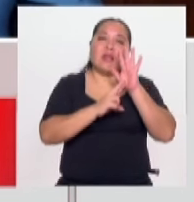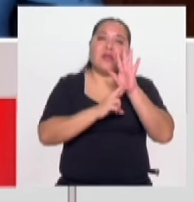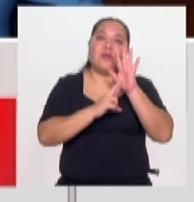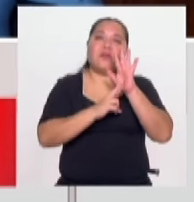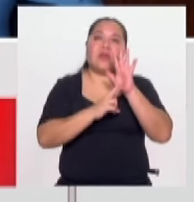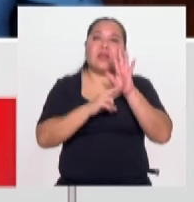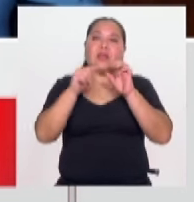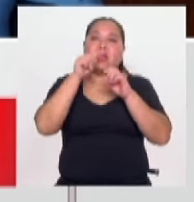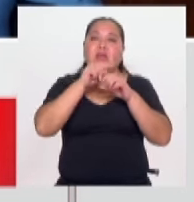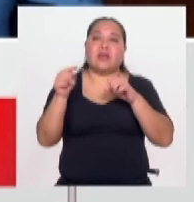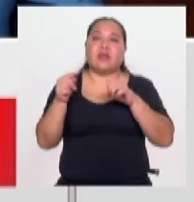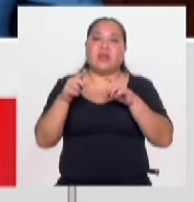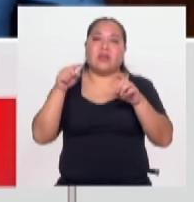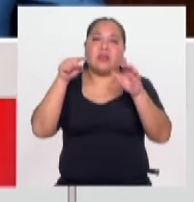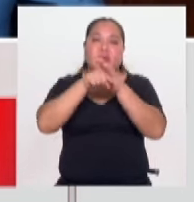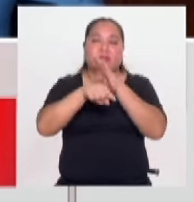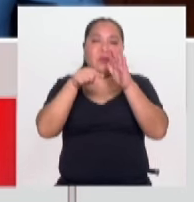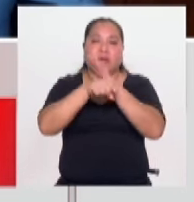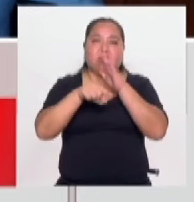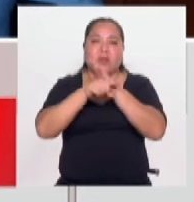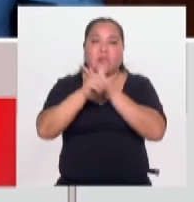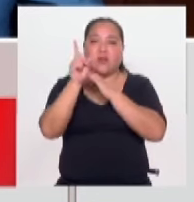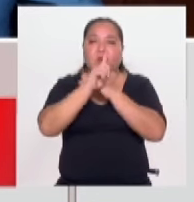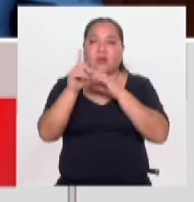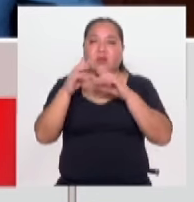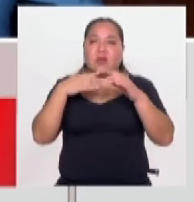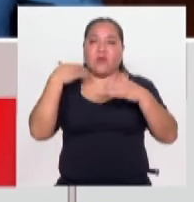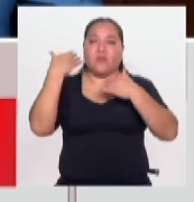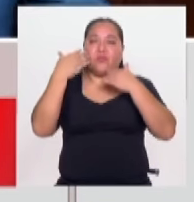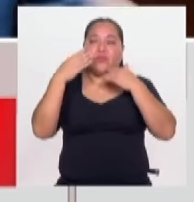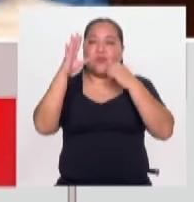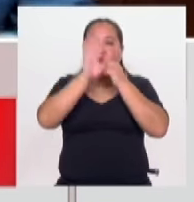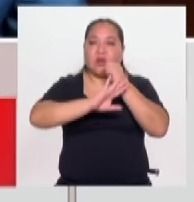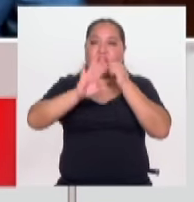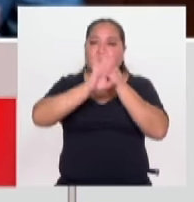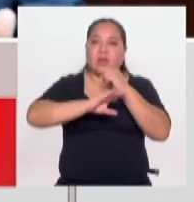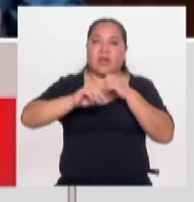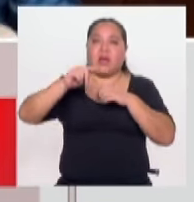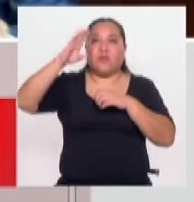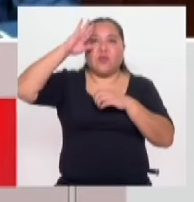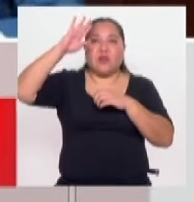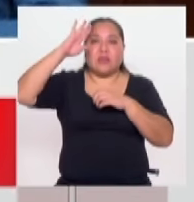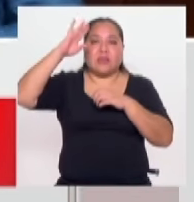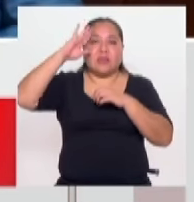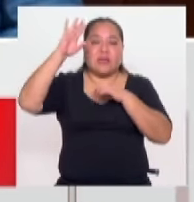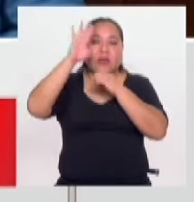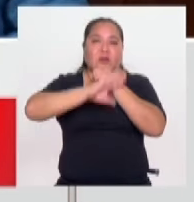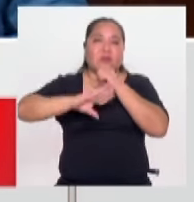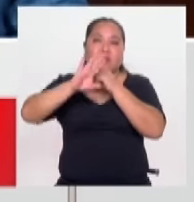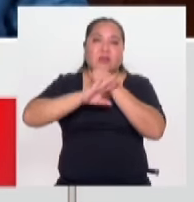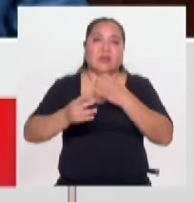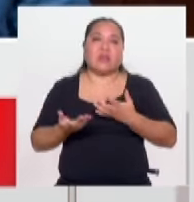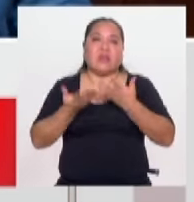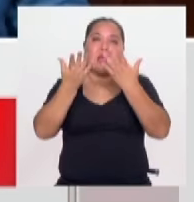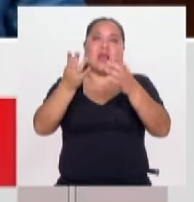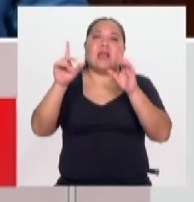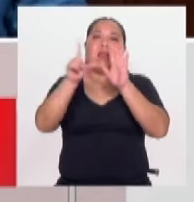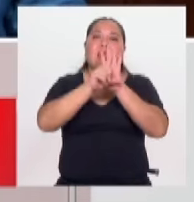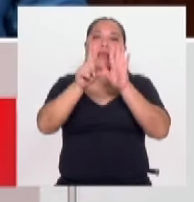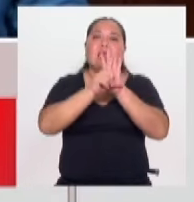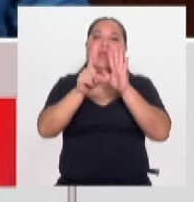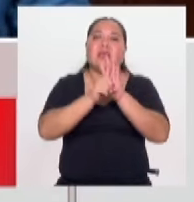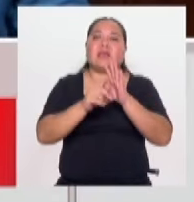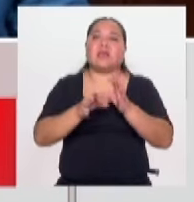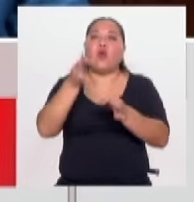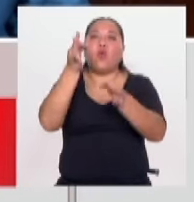que lo hieran y lo maten, no se han procesado. El policía tiene que estar protegido. Y también dan leyes que en aquellos casos que jueces